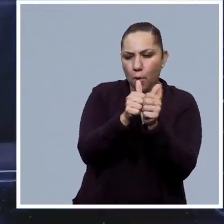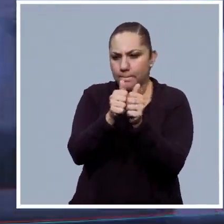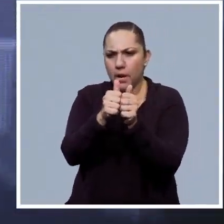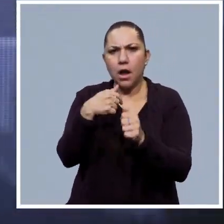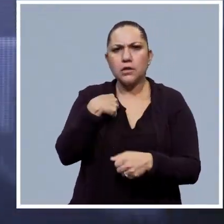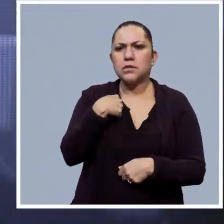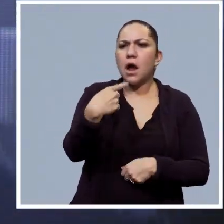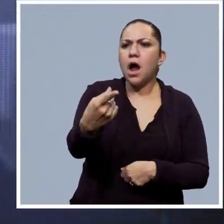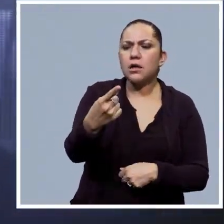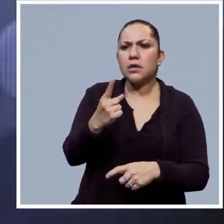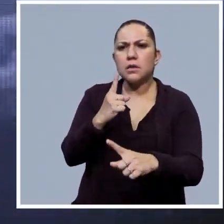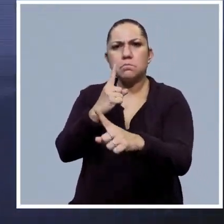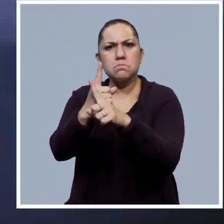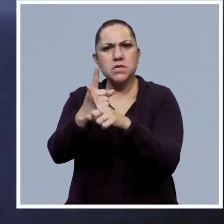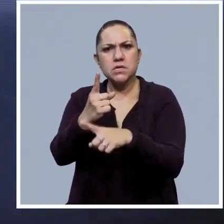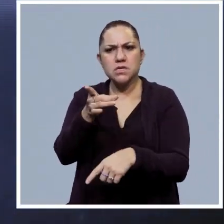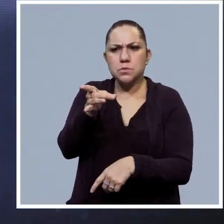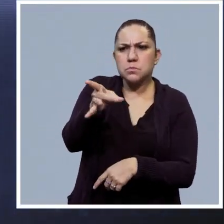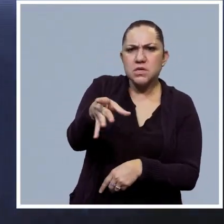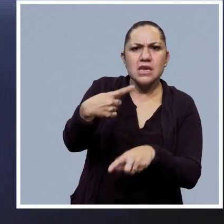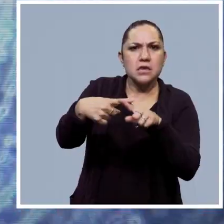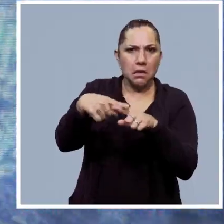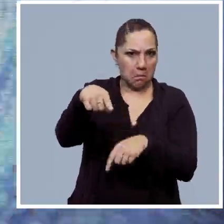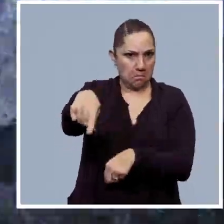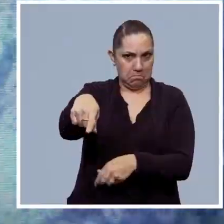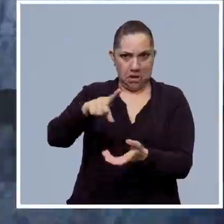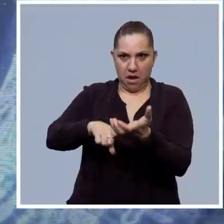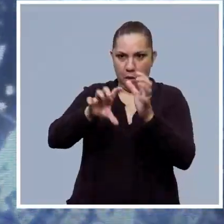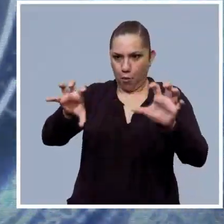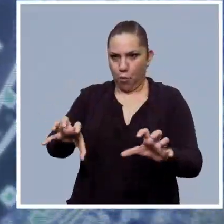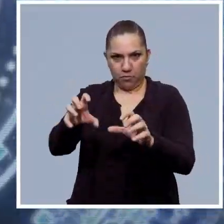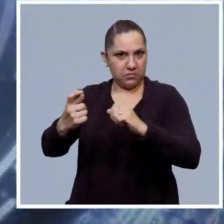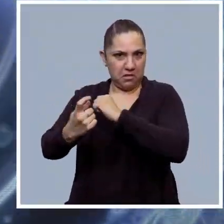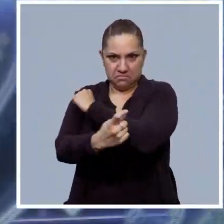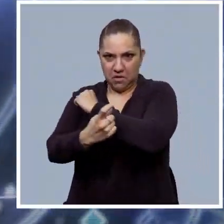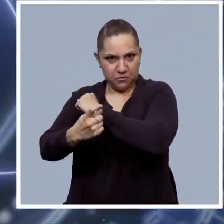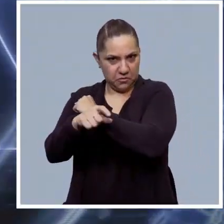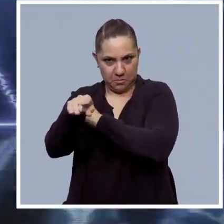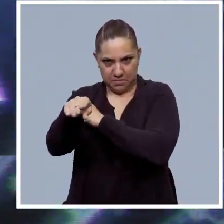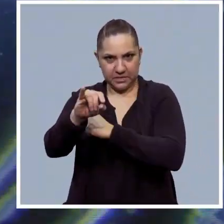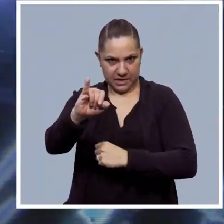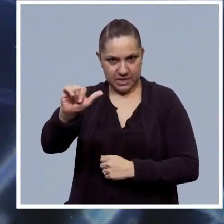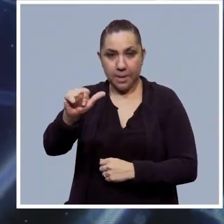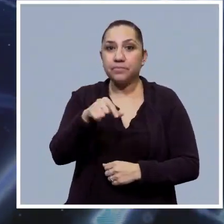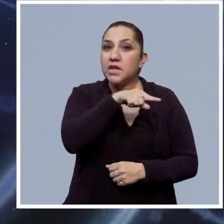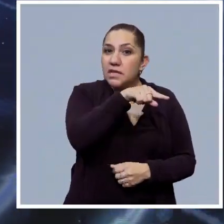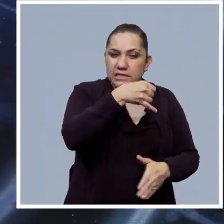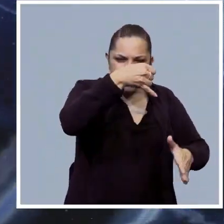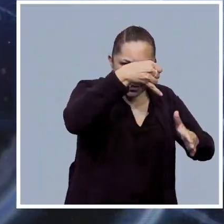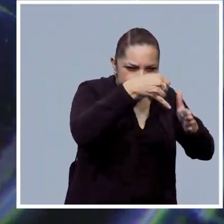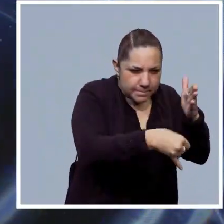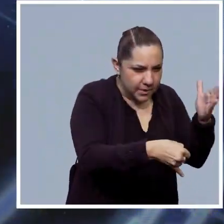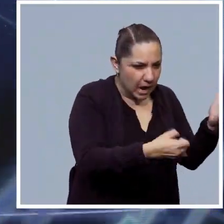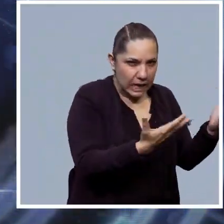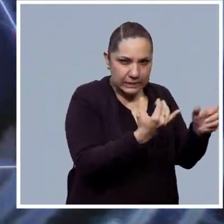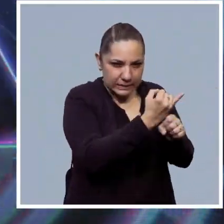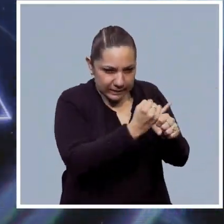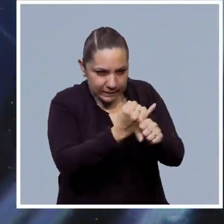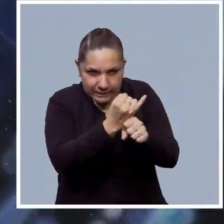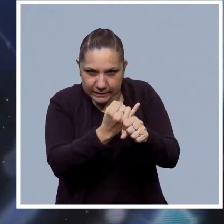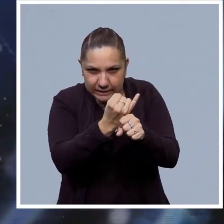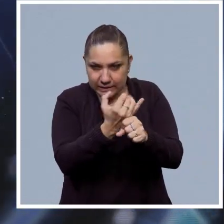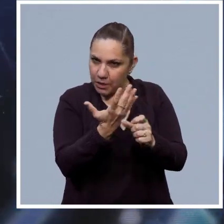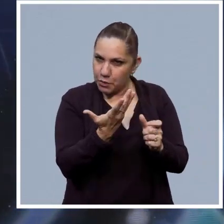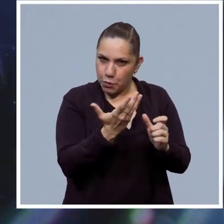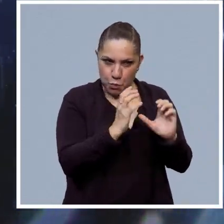nuestro contrincante y crear escenarios sorprendentes. El campo de la inteligencia artificial es muy amplio y aún falta mucho por aprender.